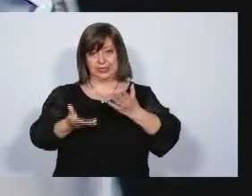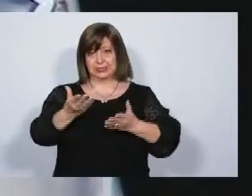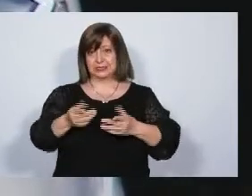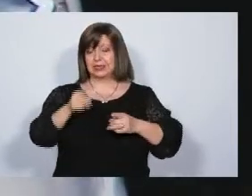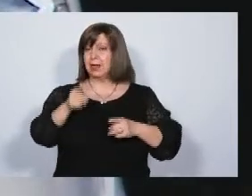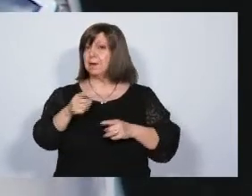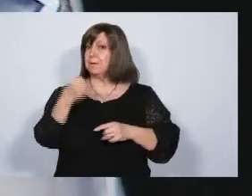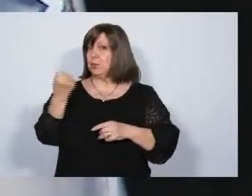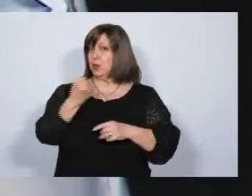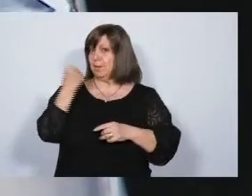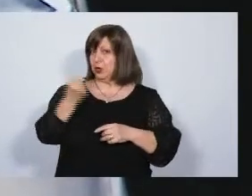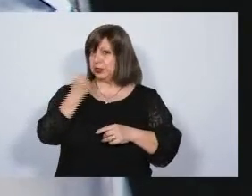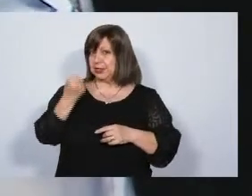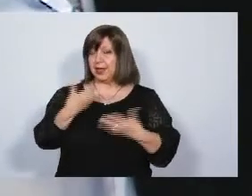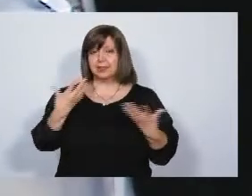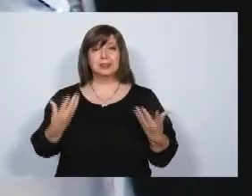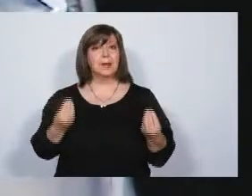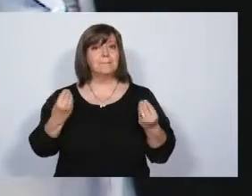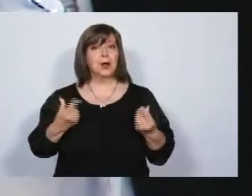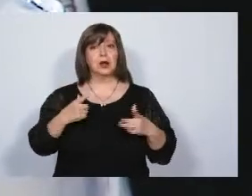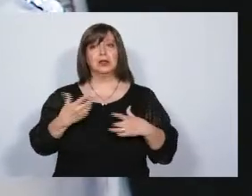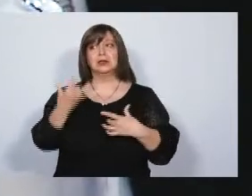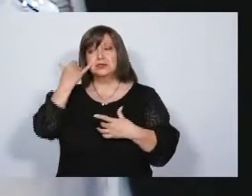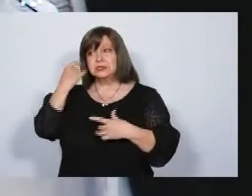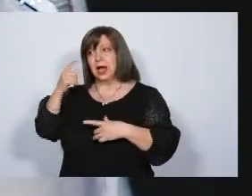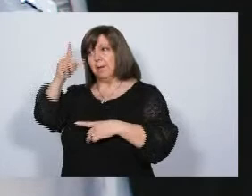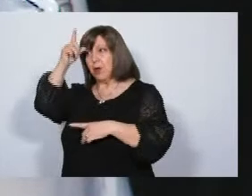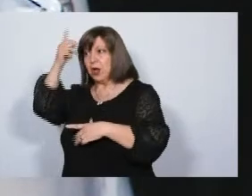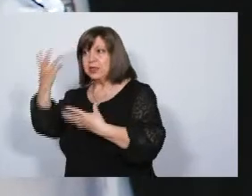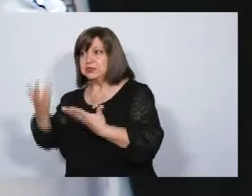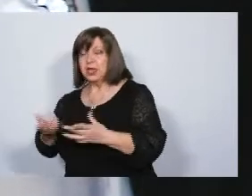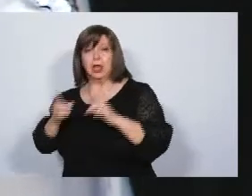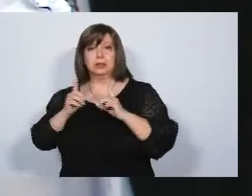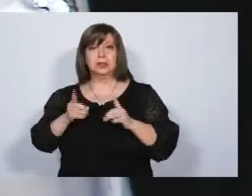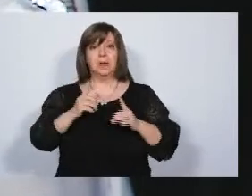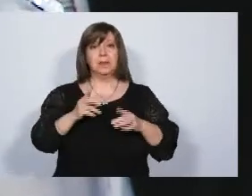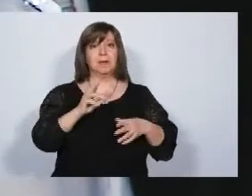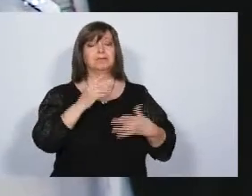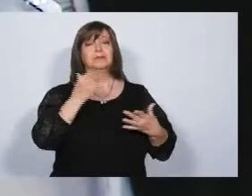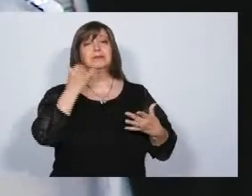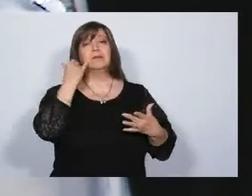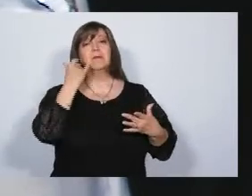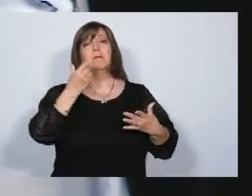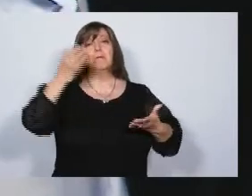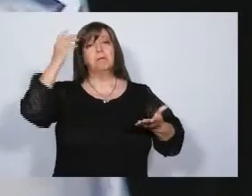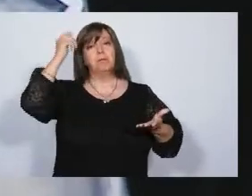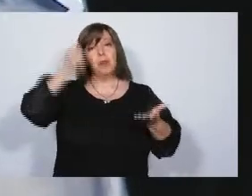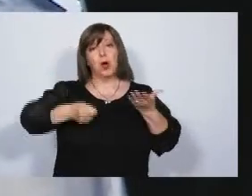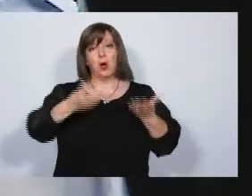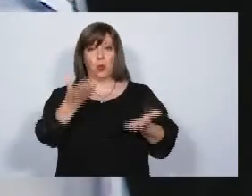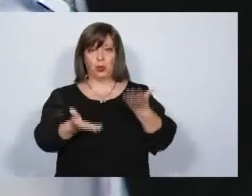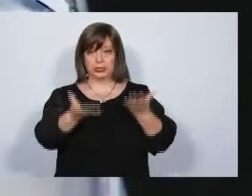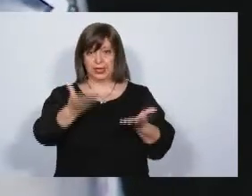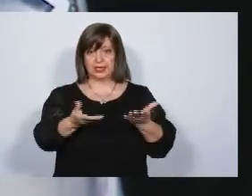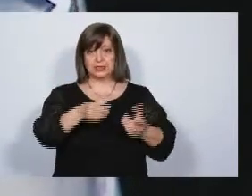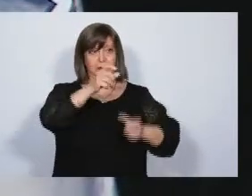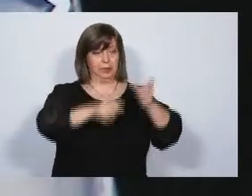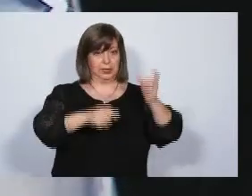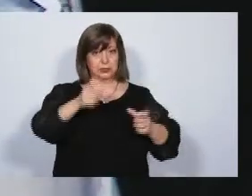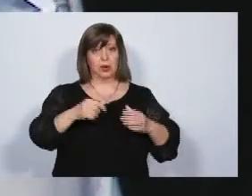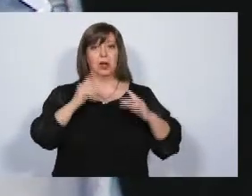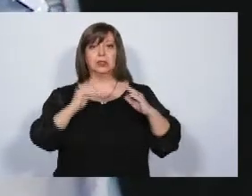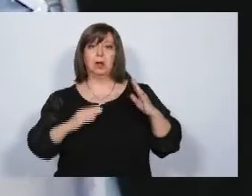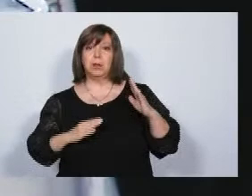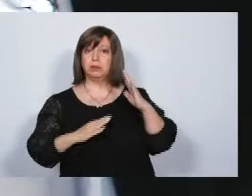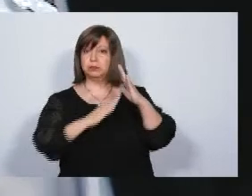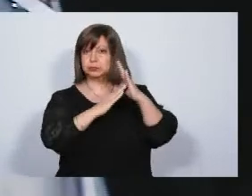atañen tanto al manejo de las fuerzas públicas de seguridad, como también a la vinculación con el Poder Judicial y su personal, jerárquico